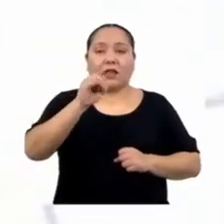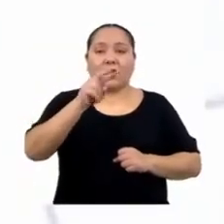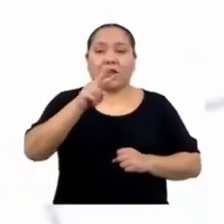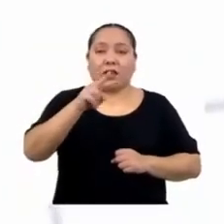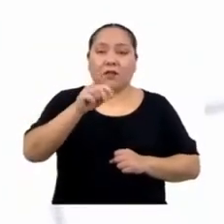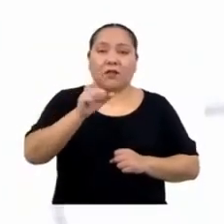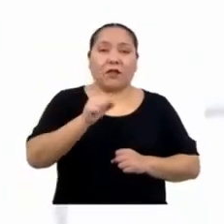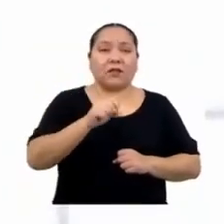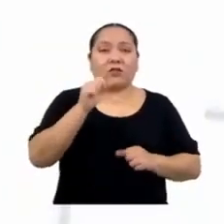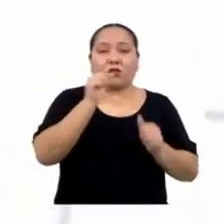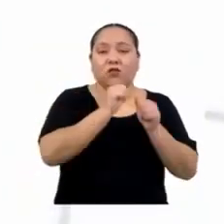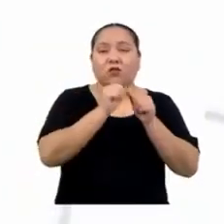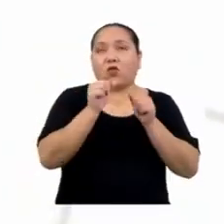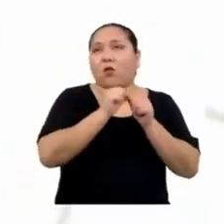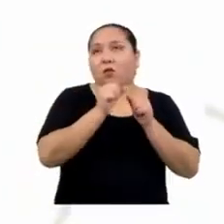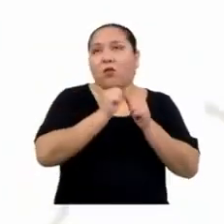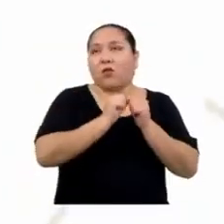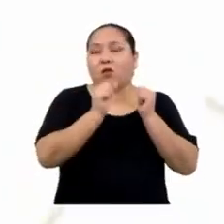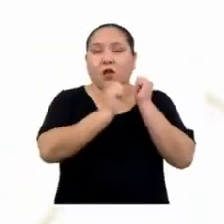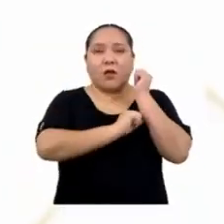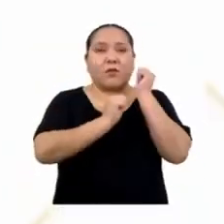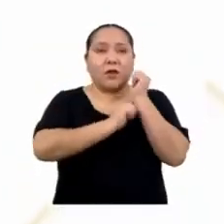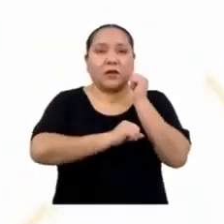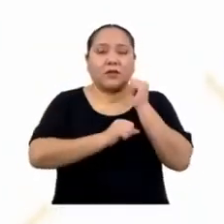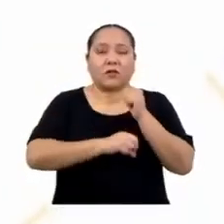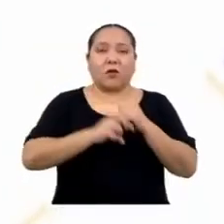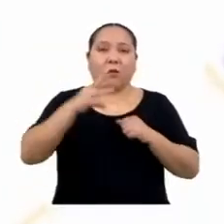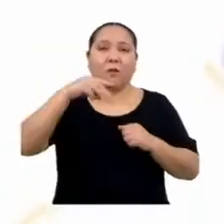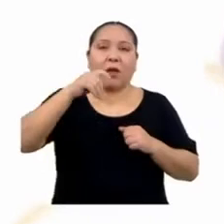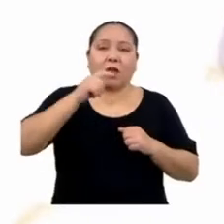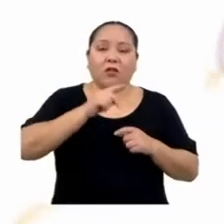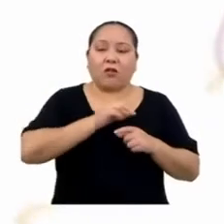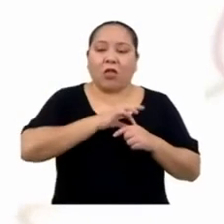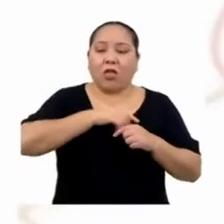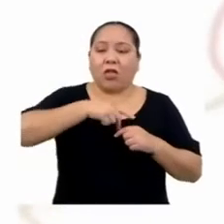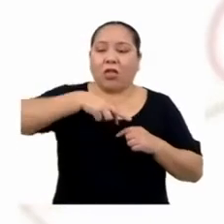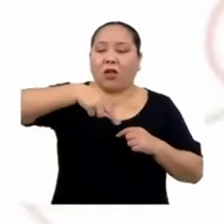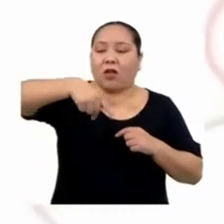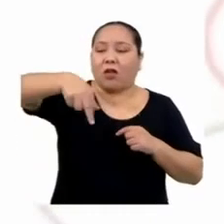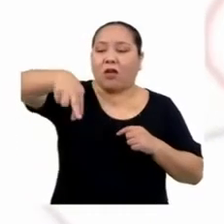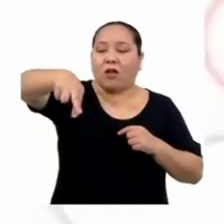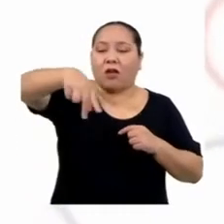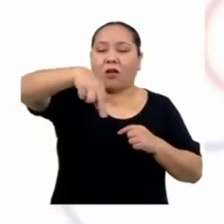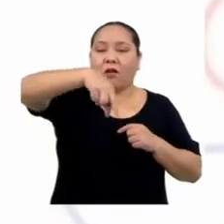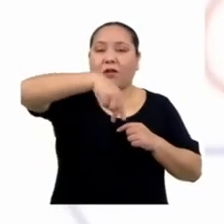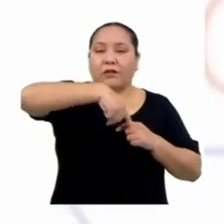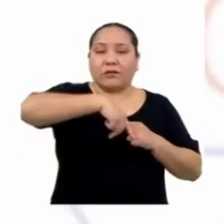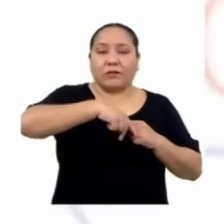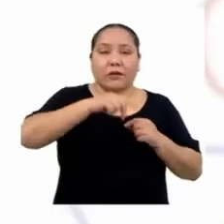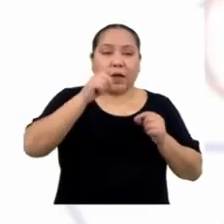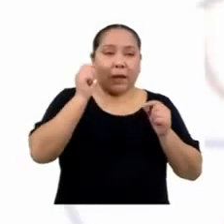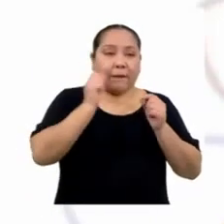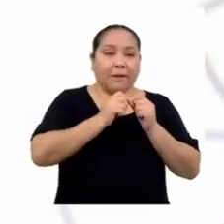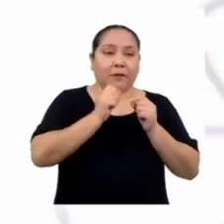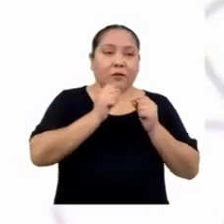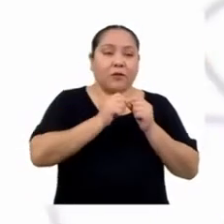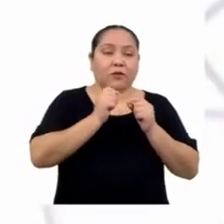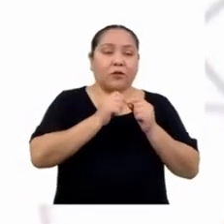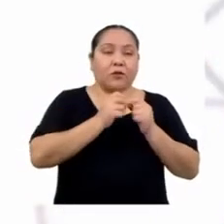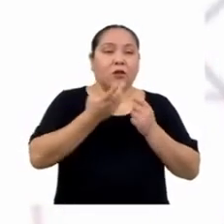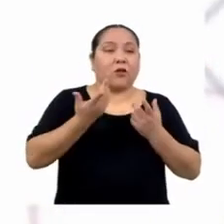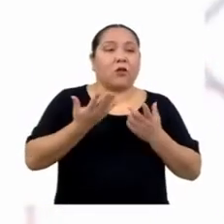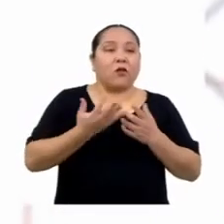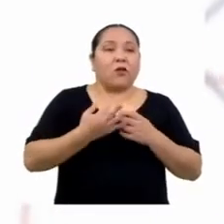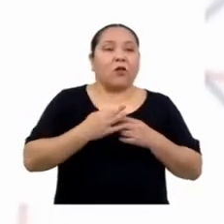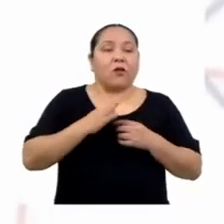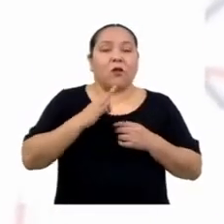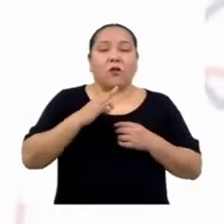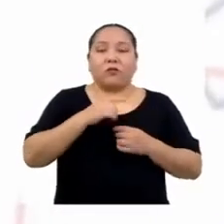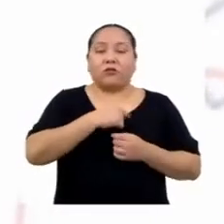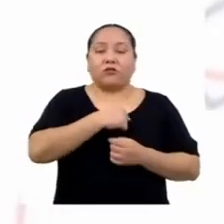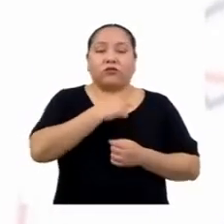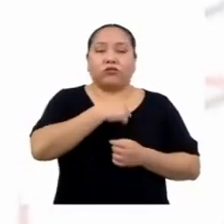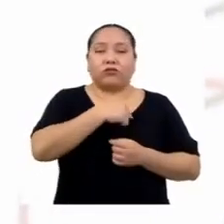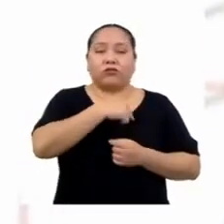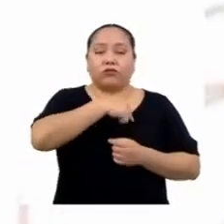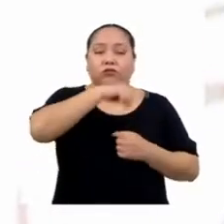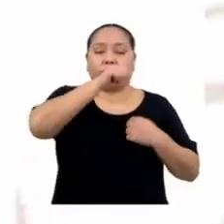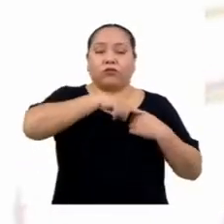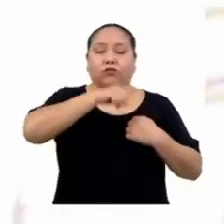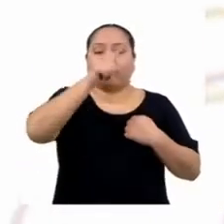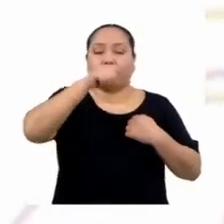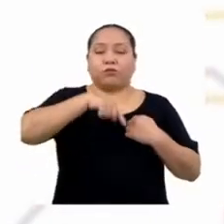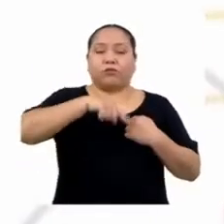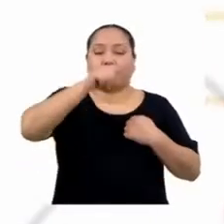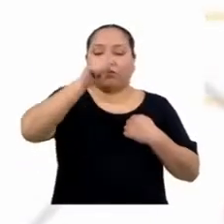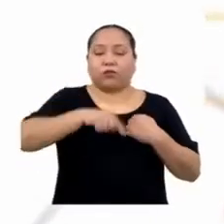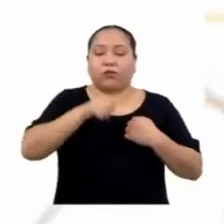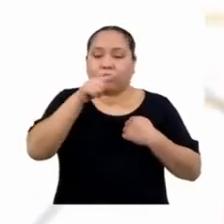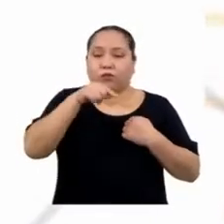Número de hermanos, metros recorridos, puntos del participante, frecuencia cardíaca... Todas las variables mencionadas